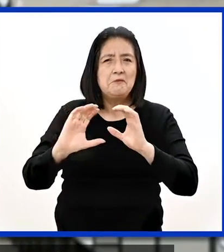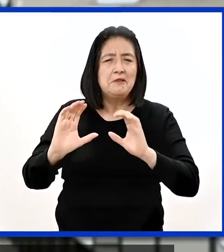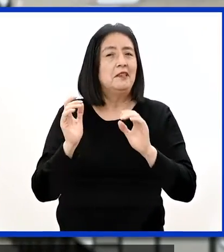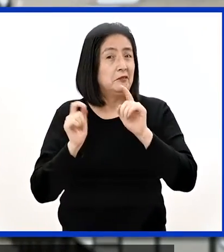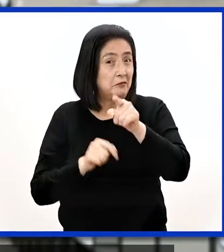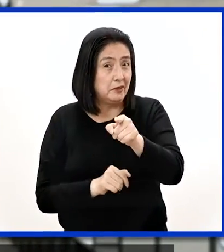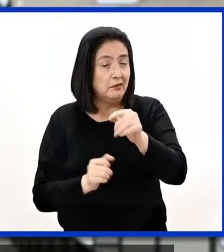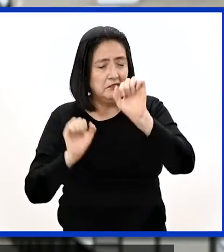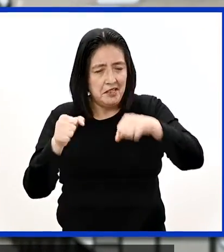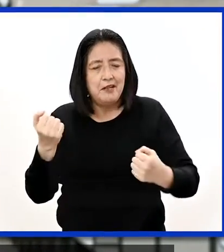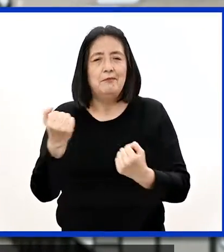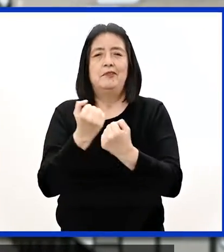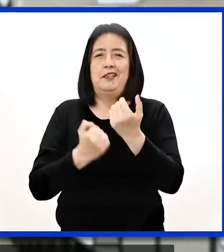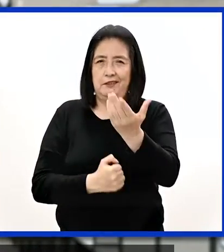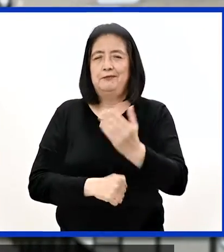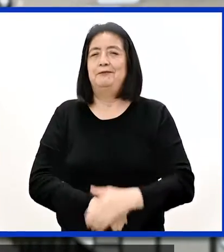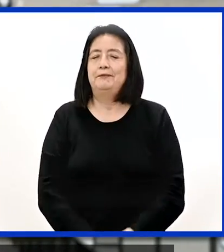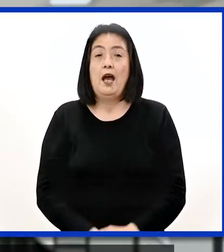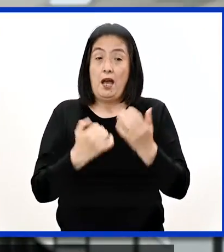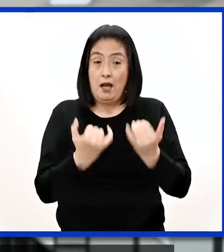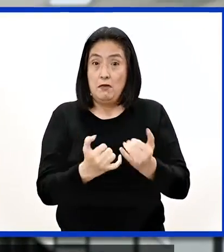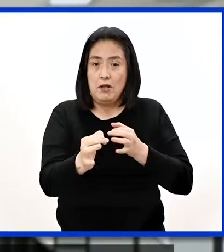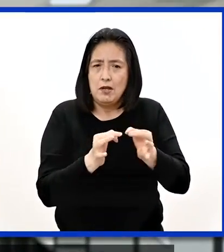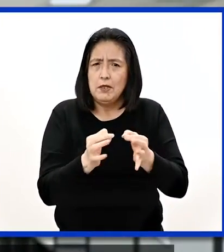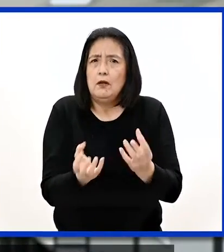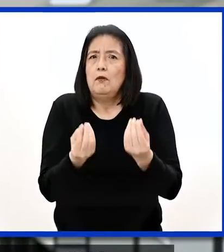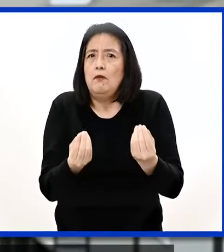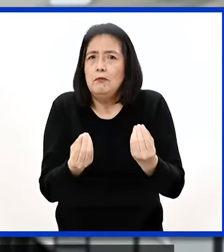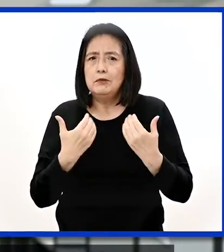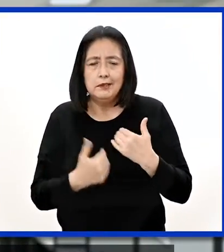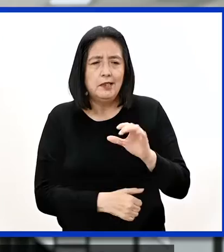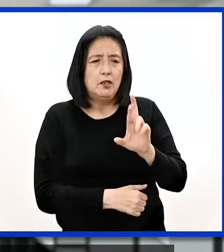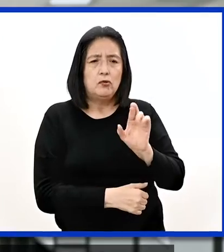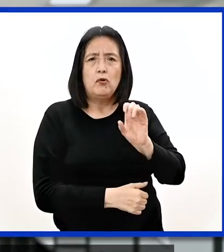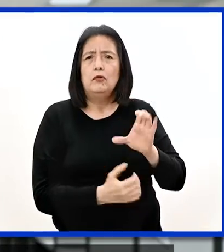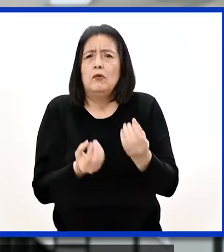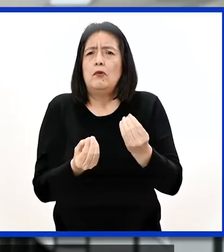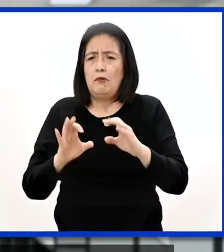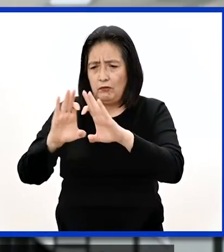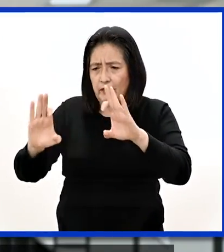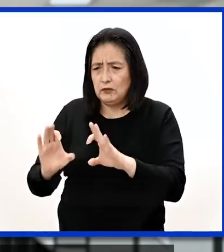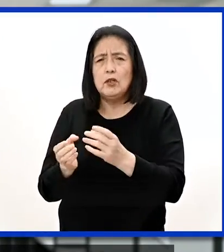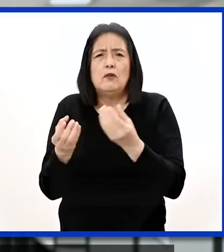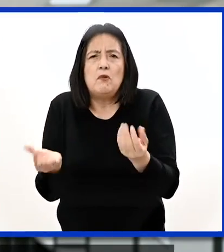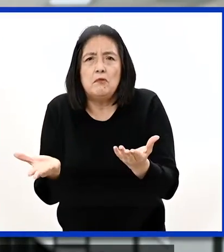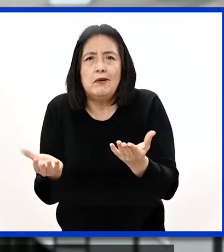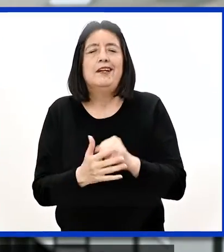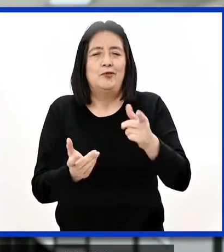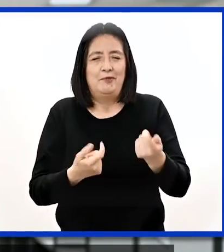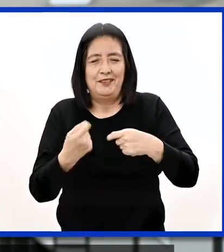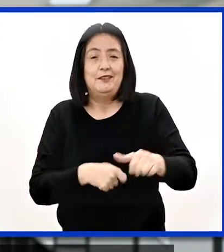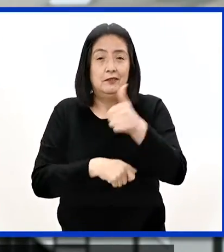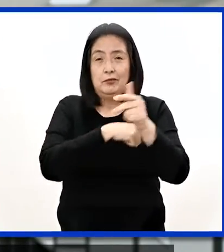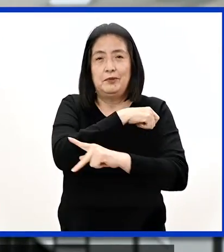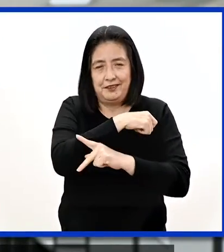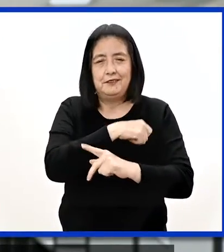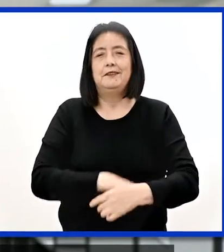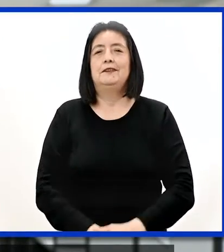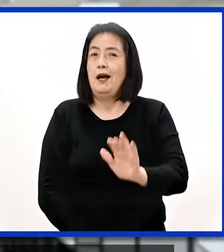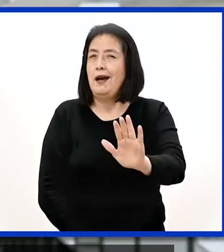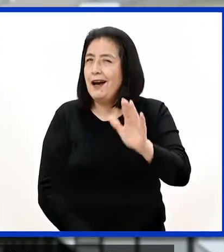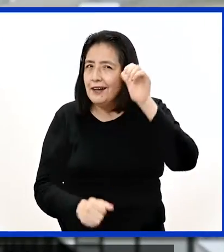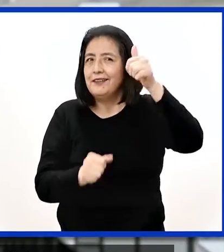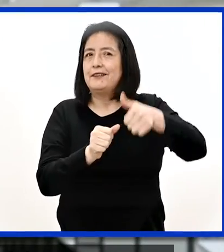comunicarnos mejor contigo y apoyarte. Te explicaremos cómo obtener tu RUC, cómo emitir comprobantes de pago y hasta cómo